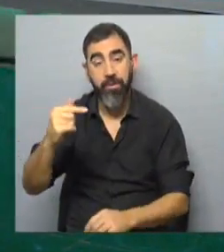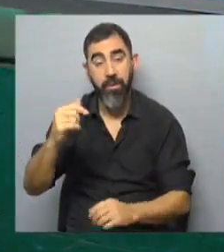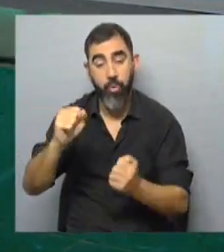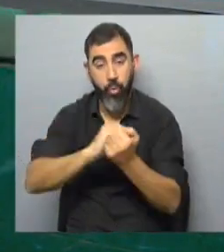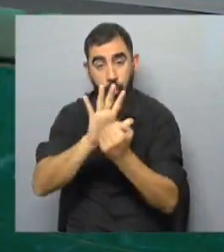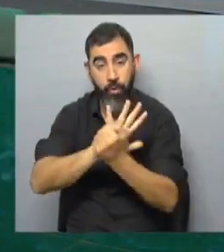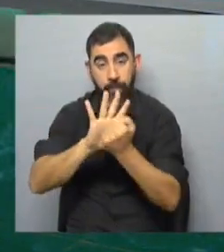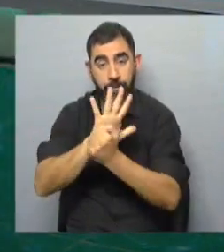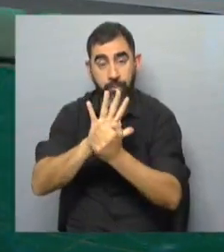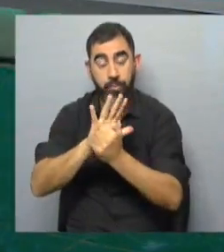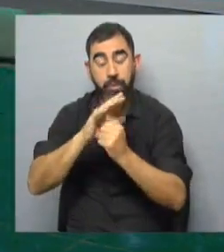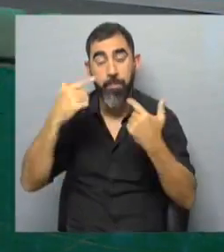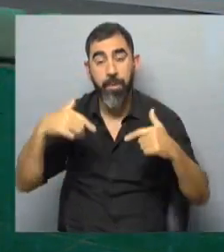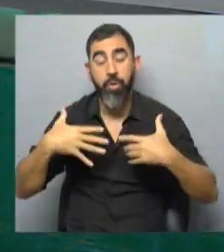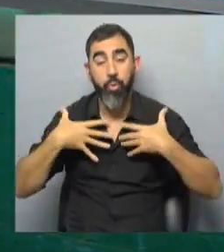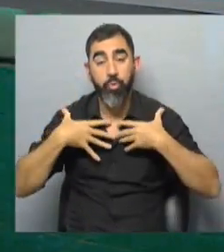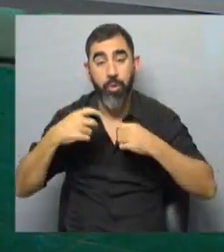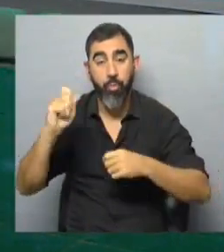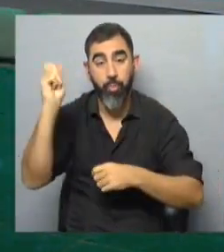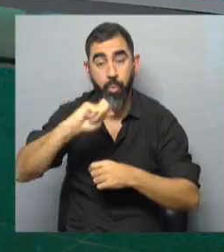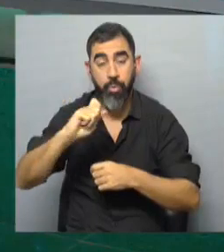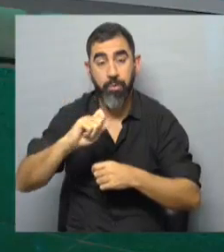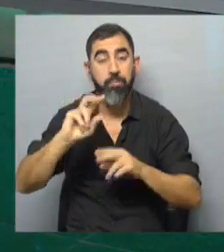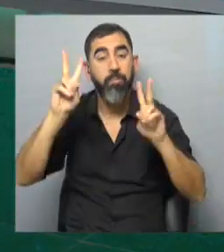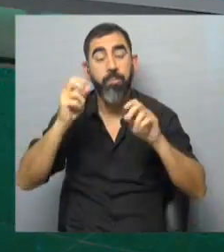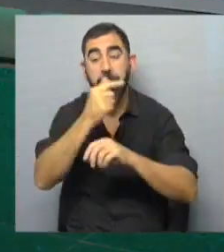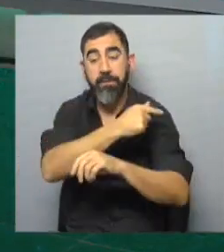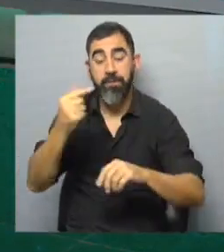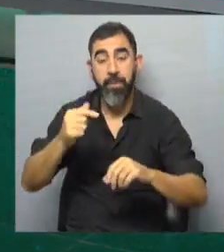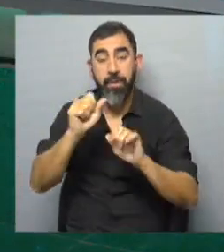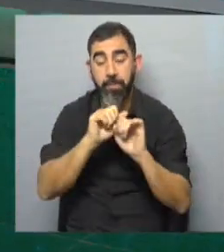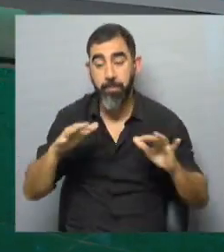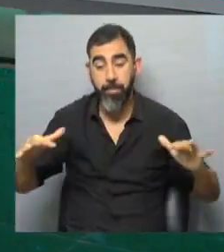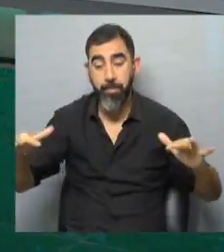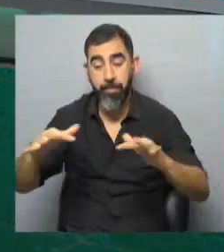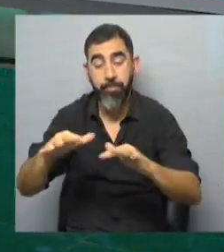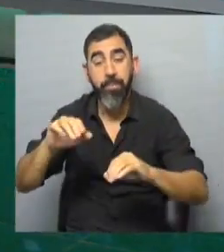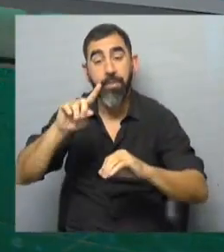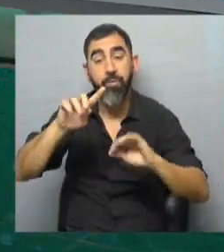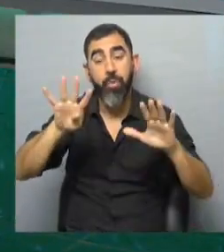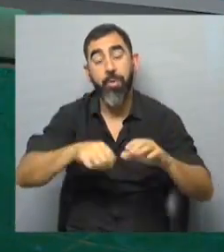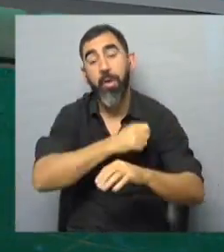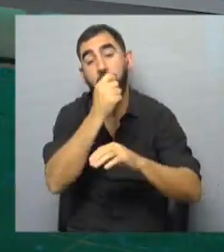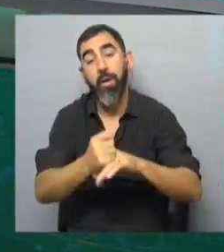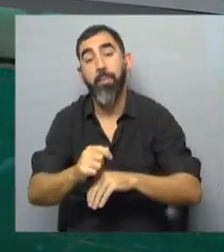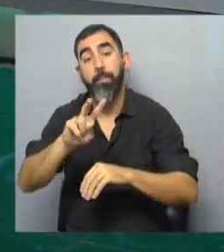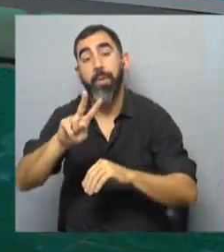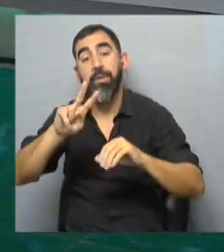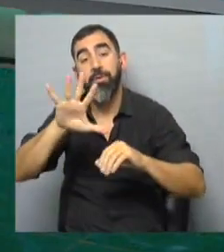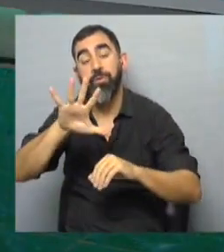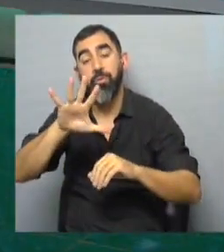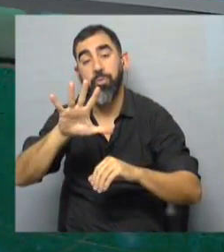-19 emitido por el Ministerio de Salud Pública, correspondiente a la semana epidemiológica que va del 19 al 25